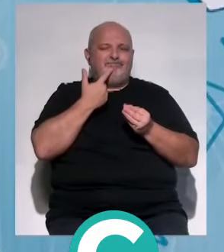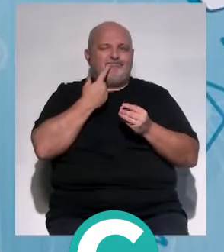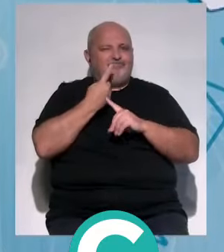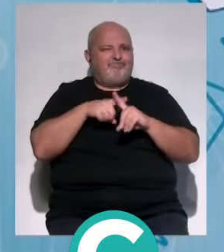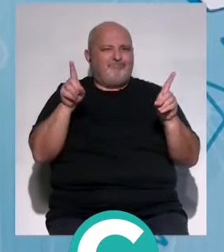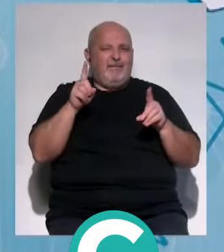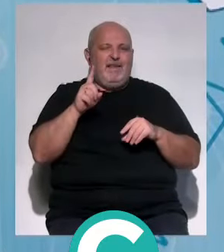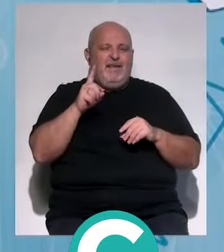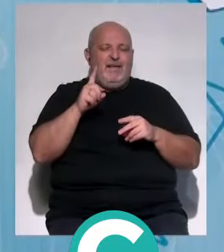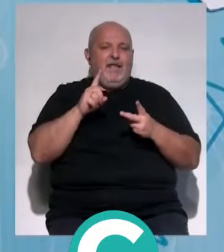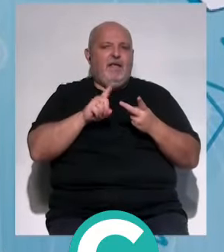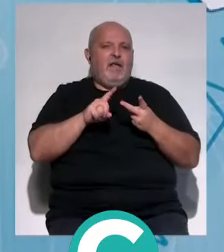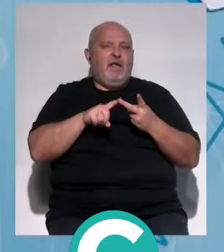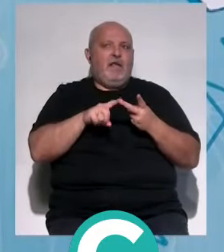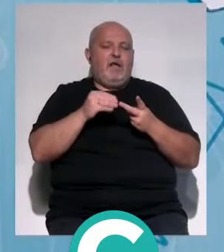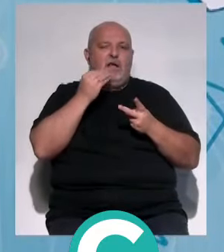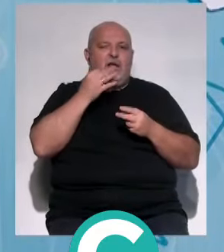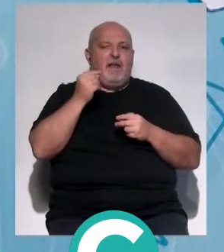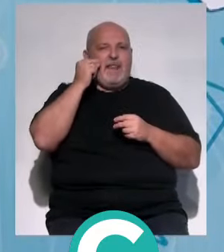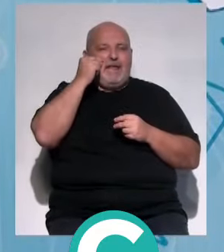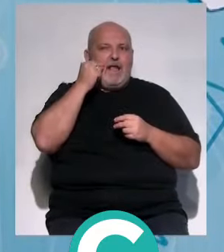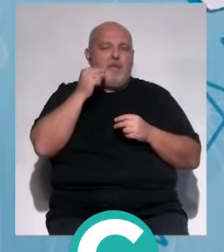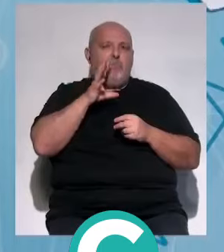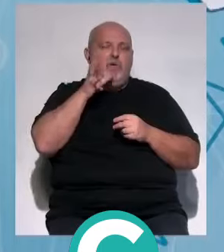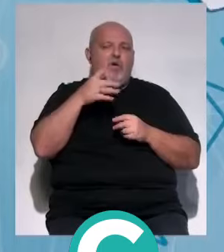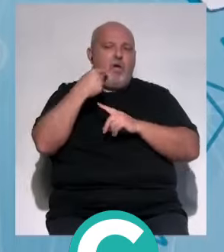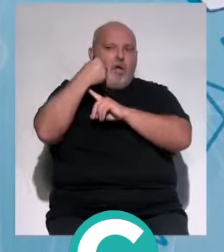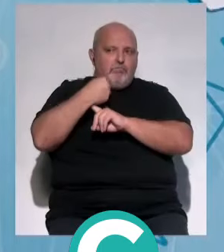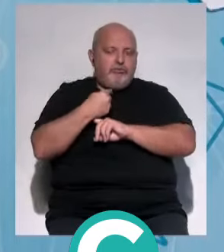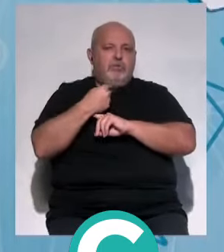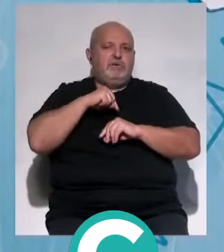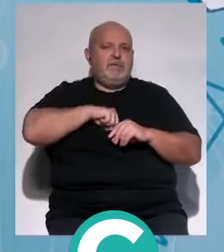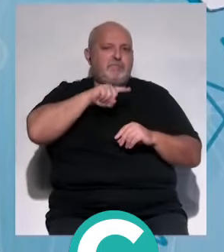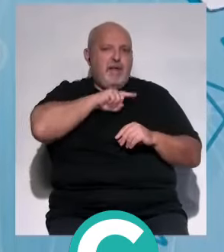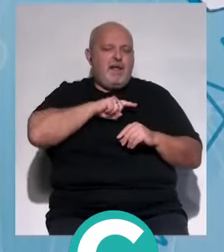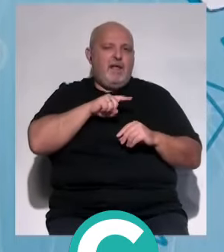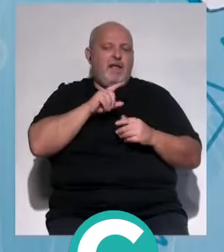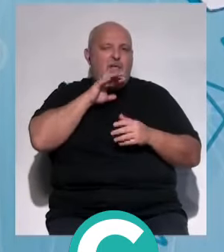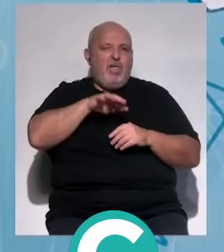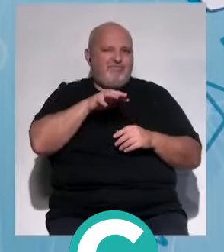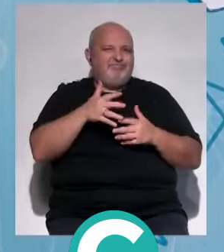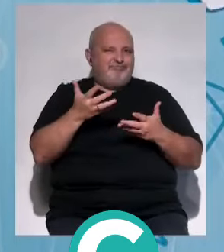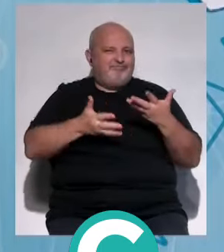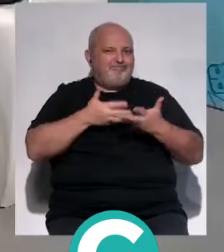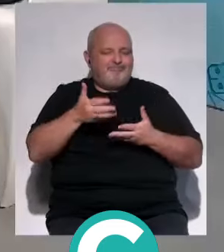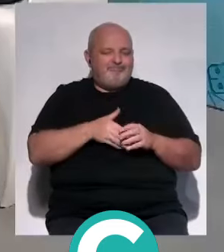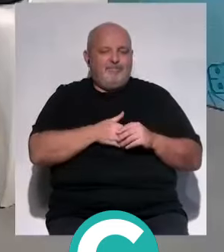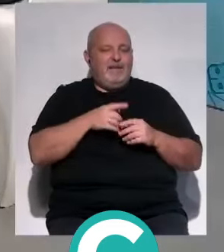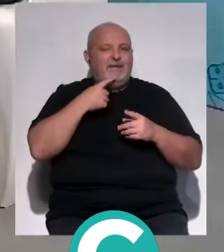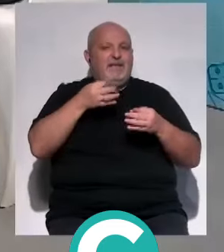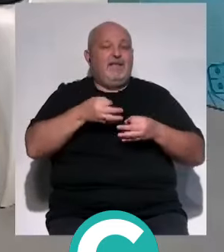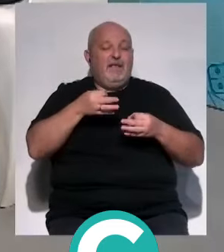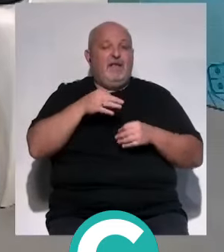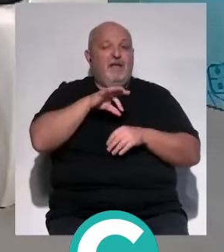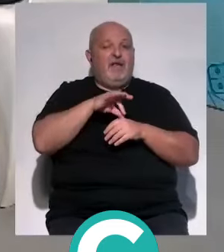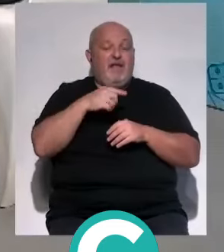sabor metálico. A lo mejor te vas a comer las lentejas, por fuerza te van a sentar mal y vas a terminar vomitándolas. Entonces, siempre digo que